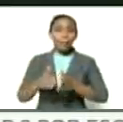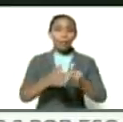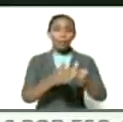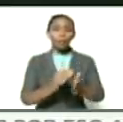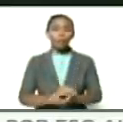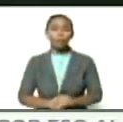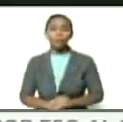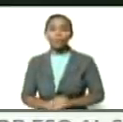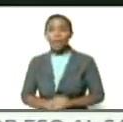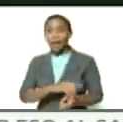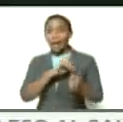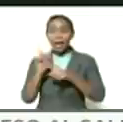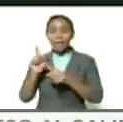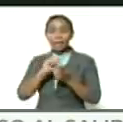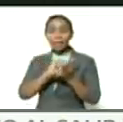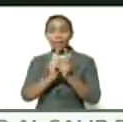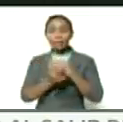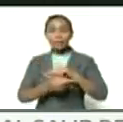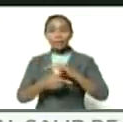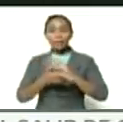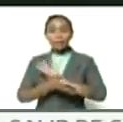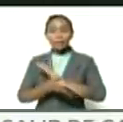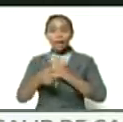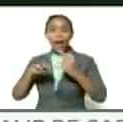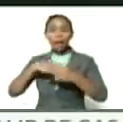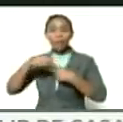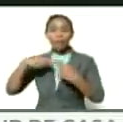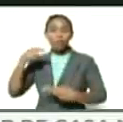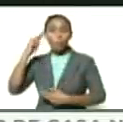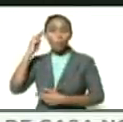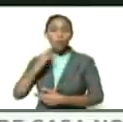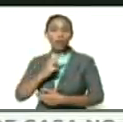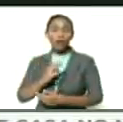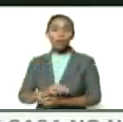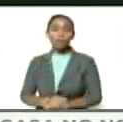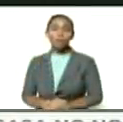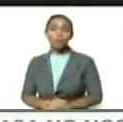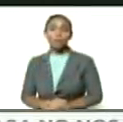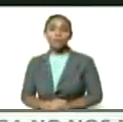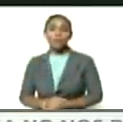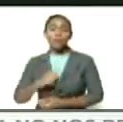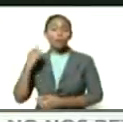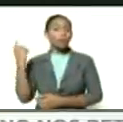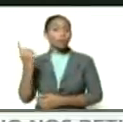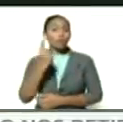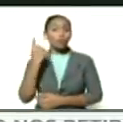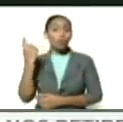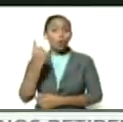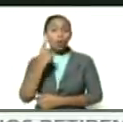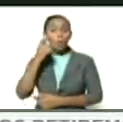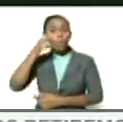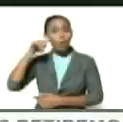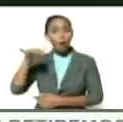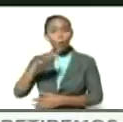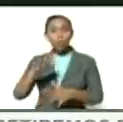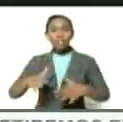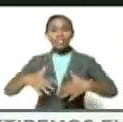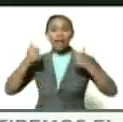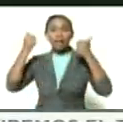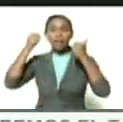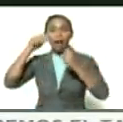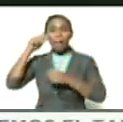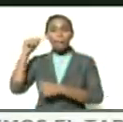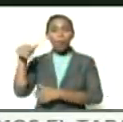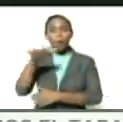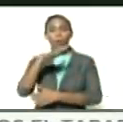de hacer irreversible la revolución bolivariana sólo el pueblo salva al